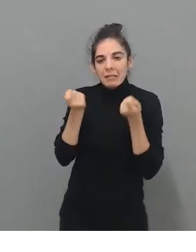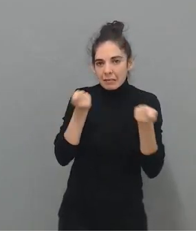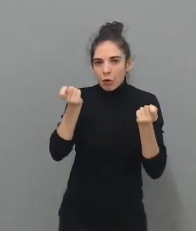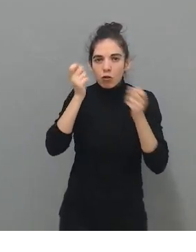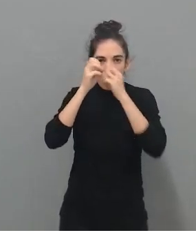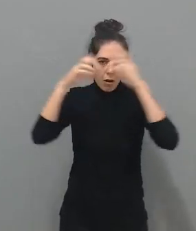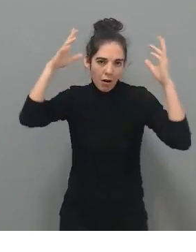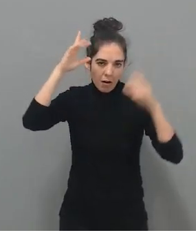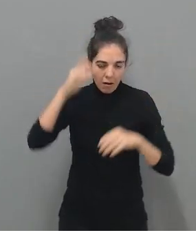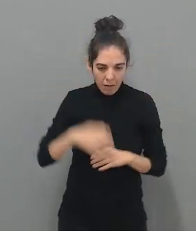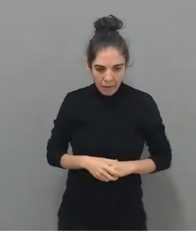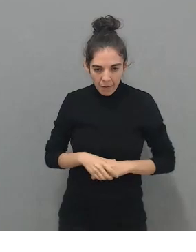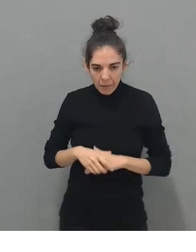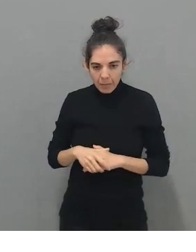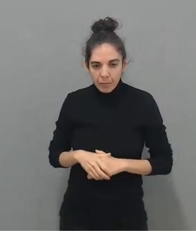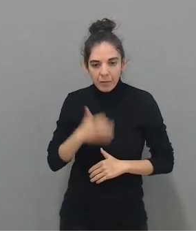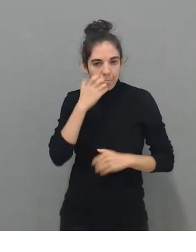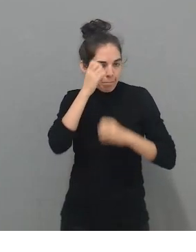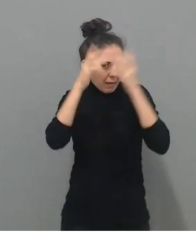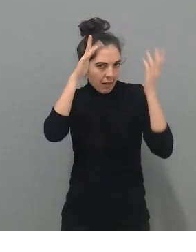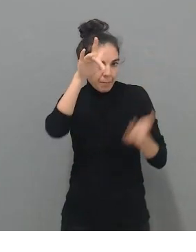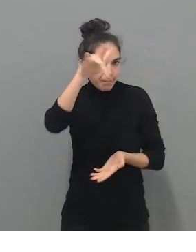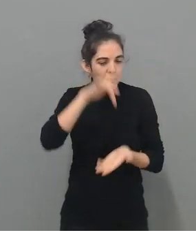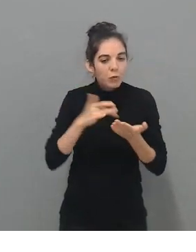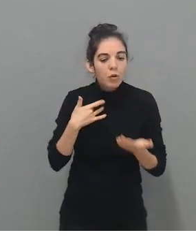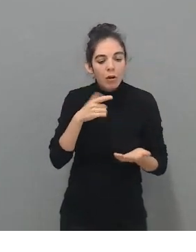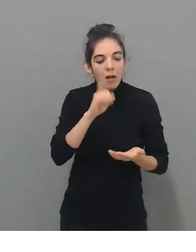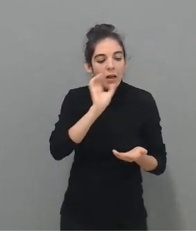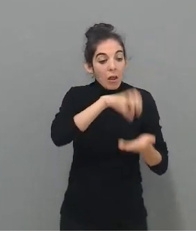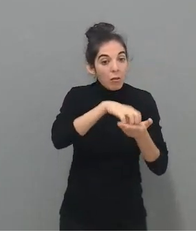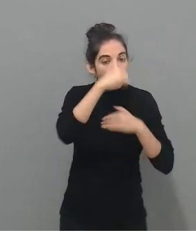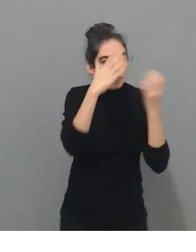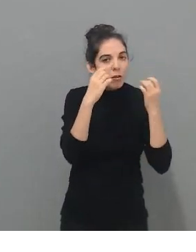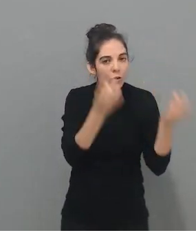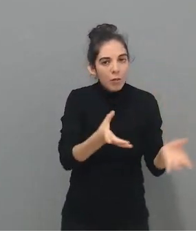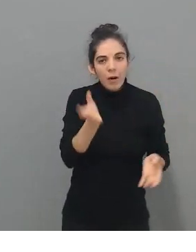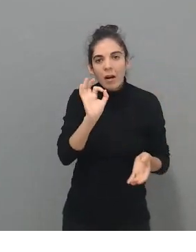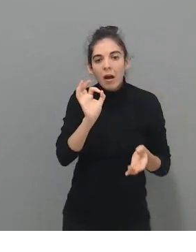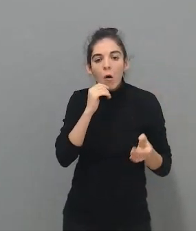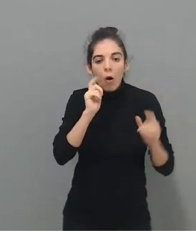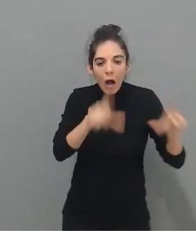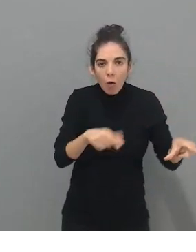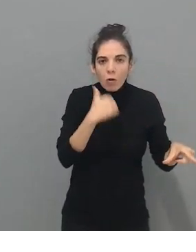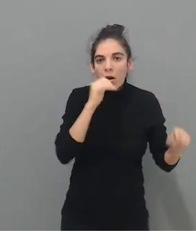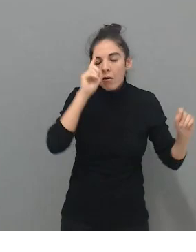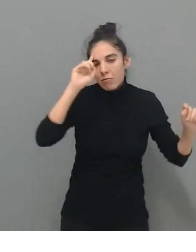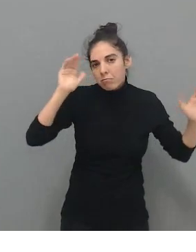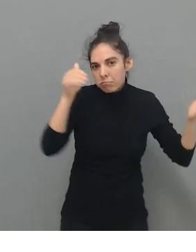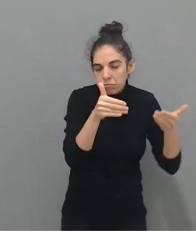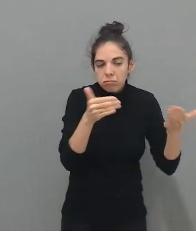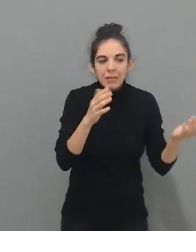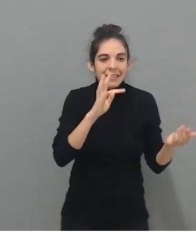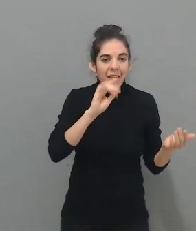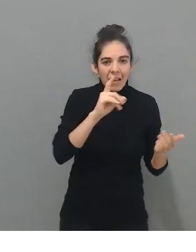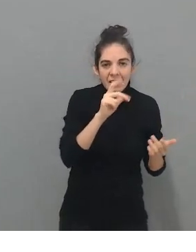en un centro de atención temprana o en un aula específica, donde hay niños con autismo o niños con TDAH o niños con parálisis